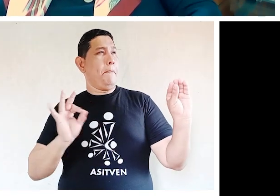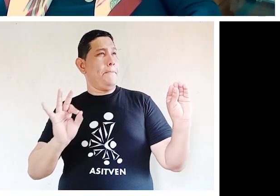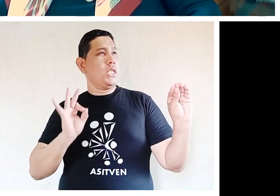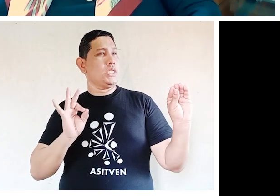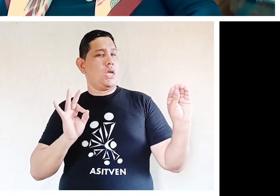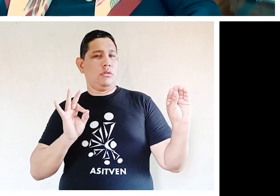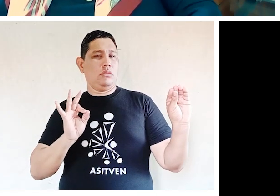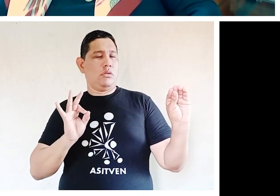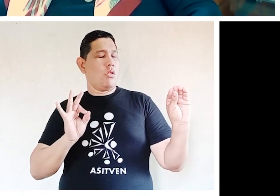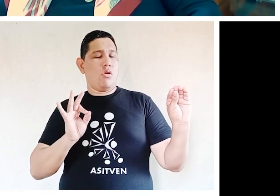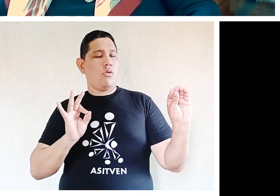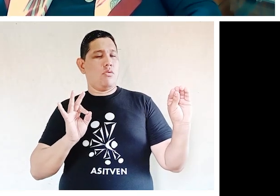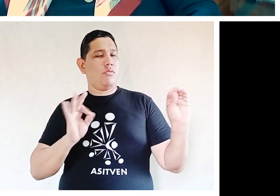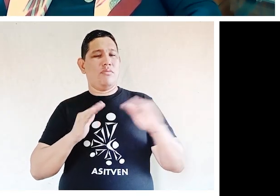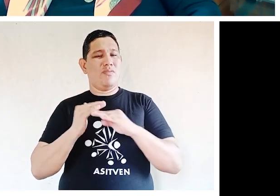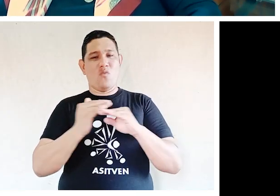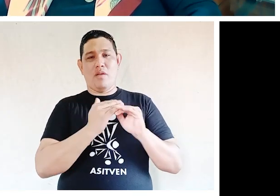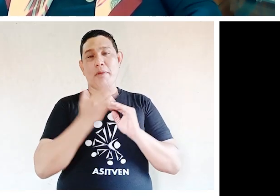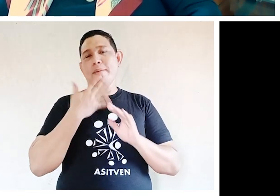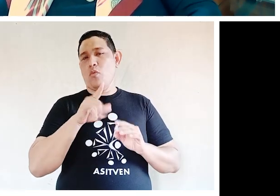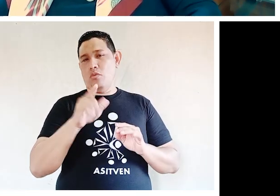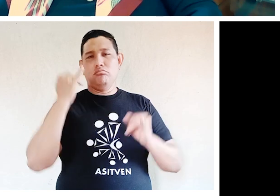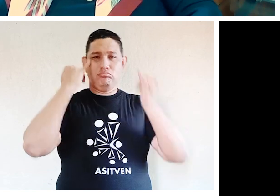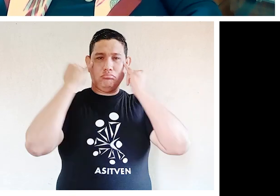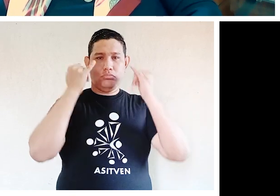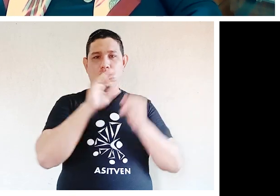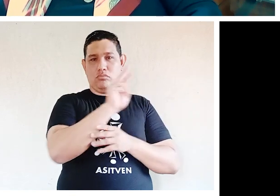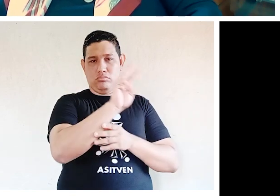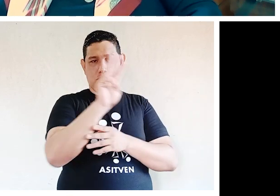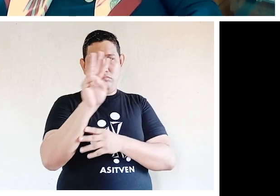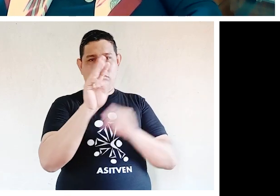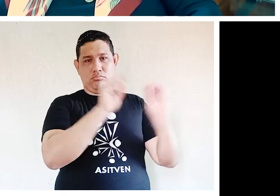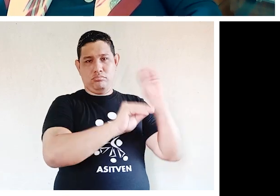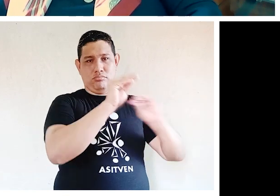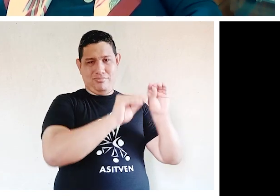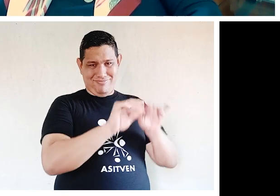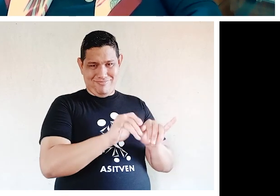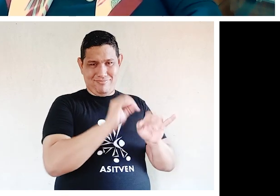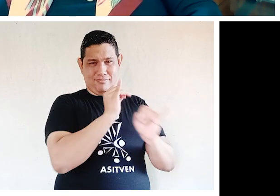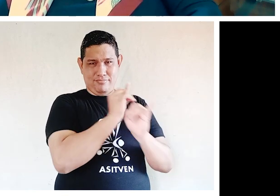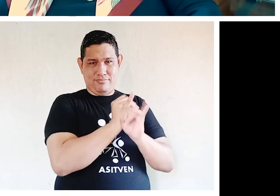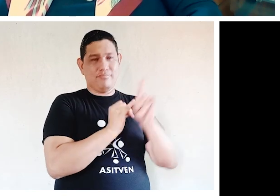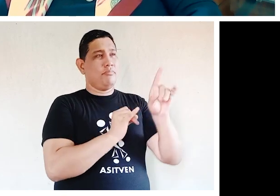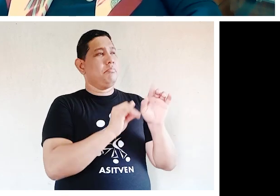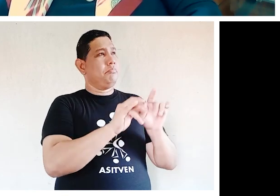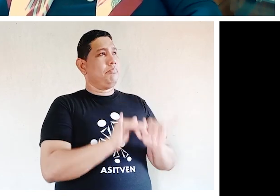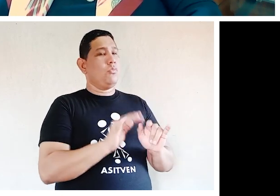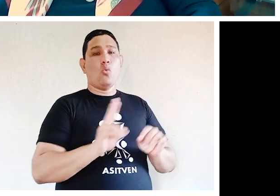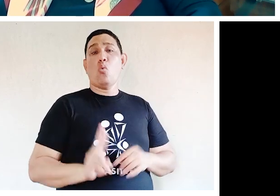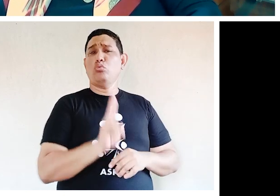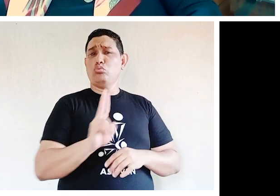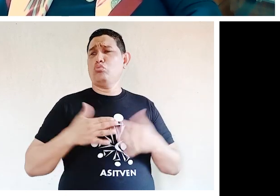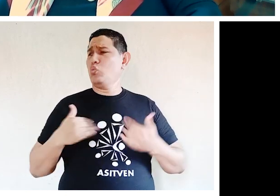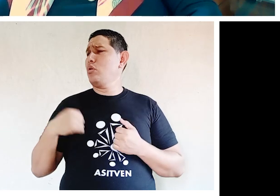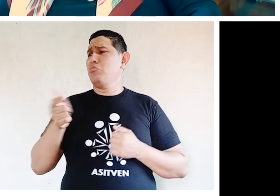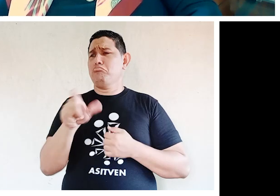una, vamos a poner una página web o cualquiera de estas aplicaciones que la podamos utilizar con la